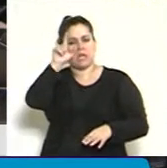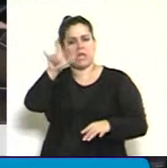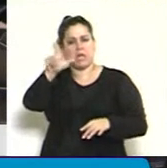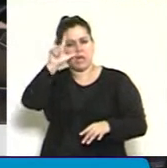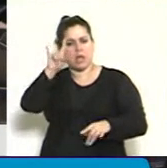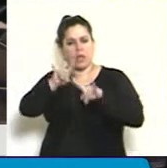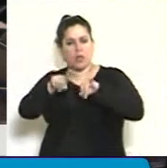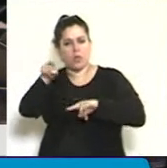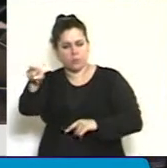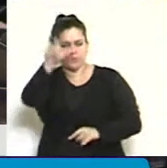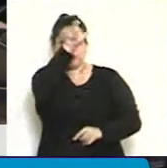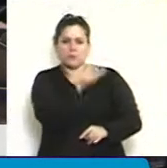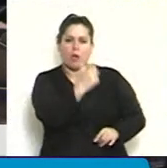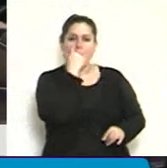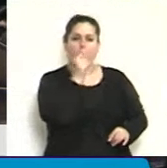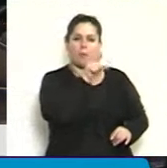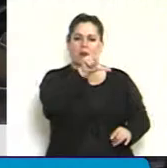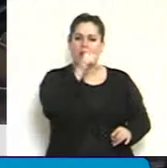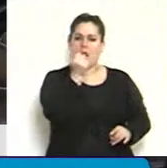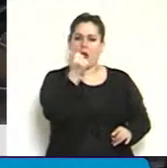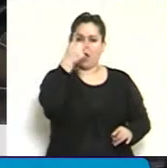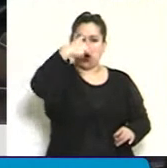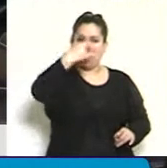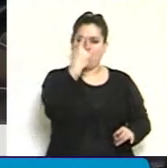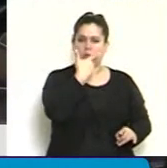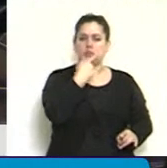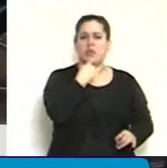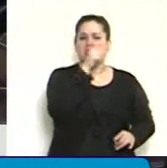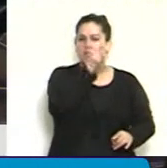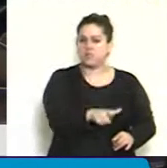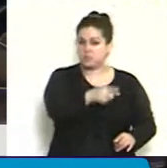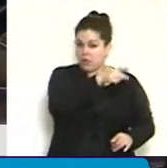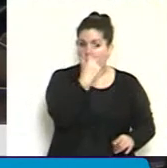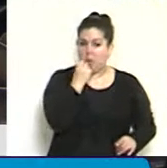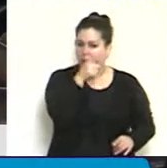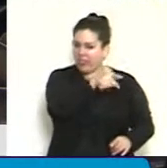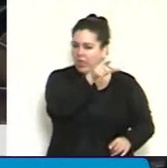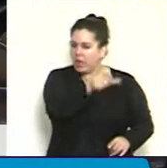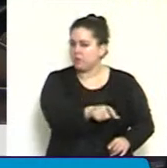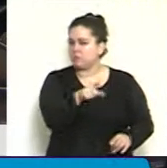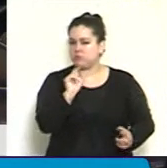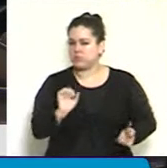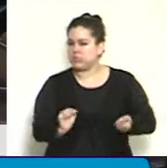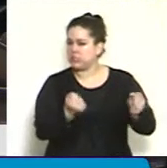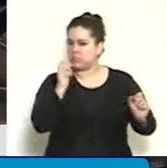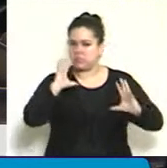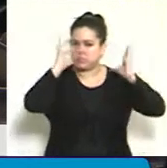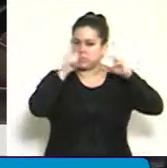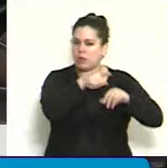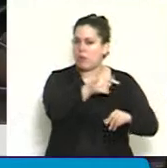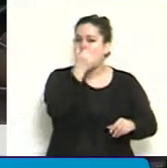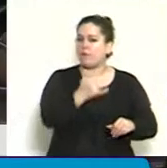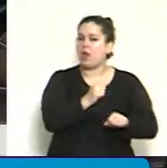el dictador Agustín Lanús estaba lleno de ira, dice, ese día, en una fuga coordinada por una decena de detenidos